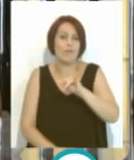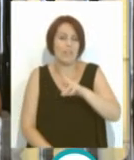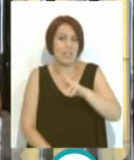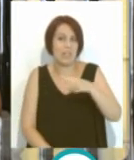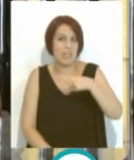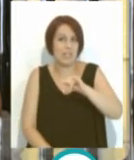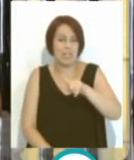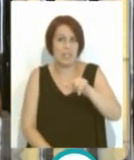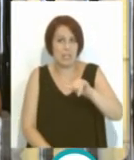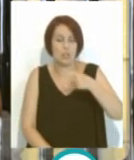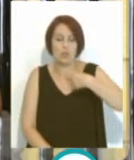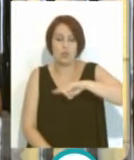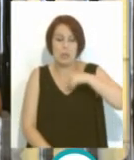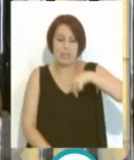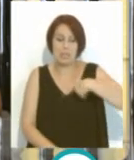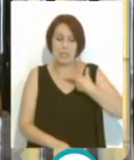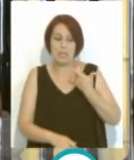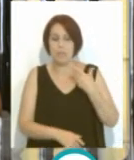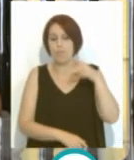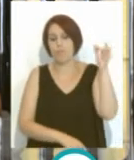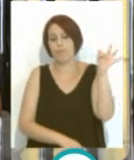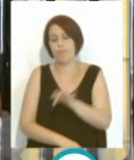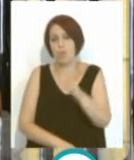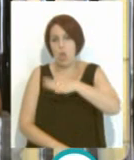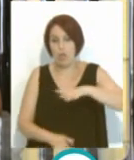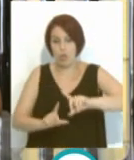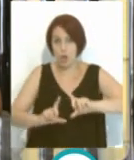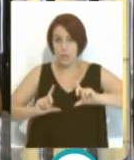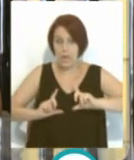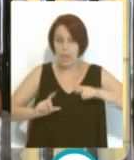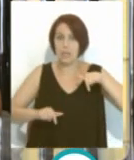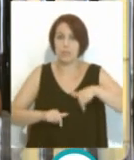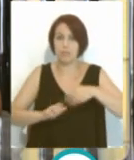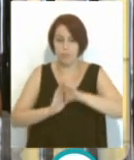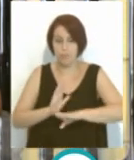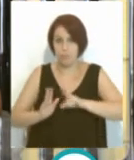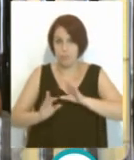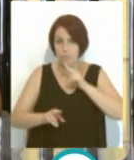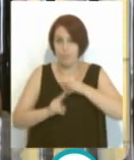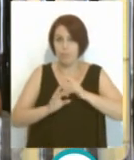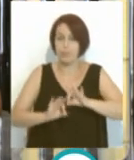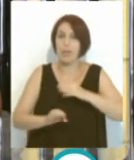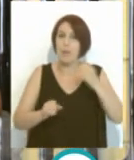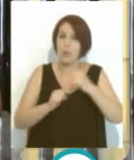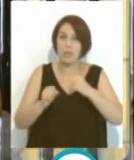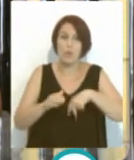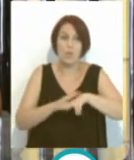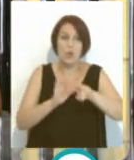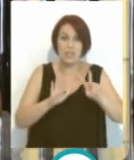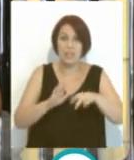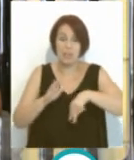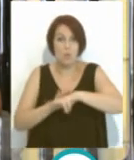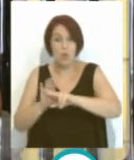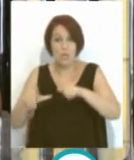te le hicimos un reportaje aquí también en el dorsal, y ya te digo, es que están jugando campeonatos de fútbol 7, de fútbol sale, y allá donde van